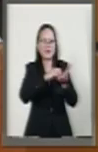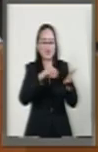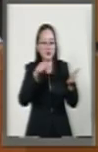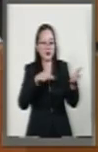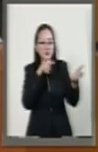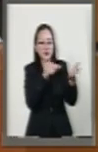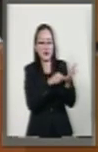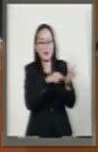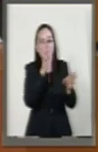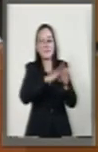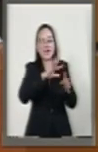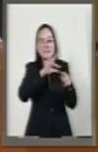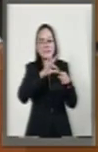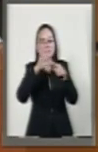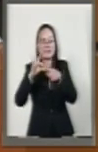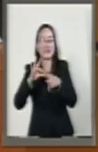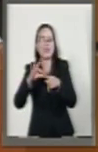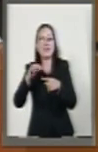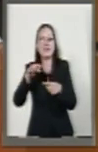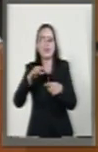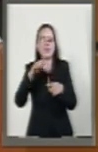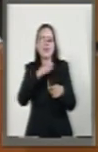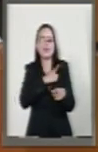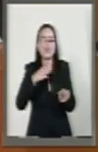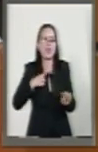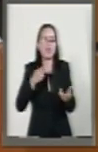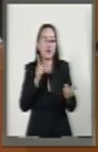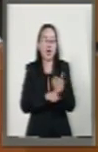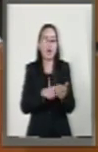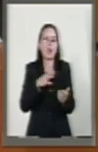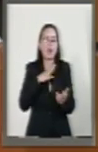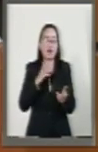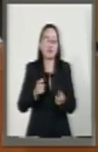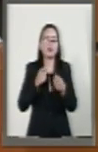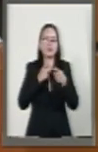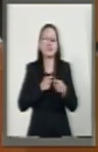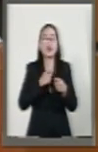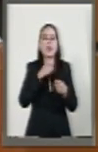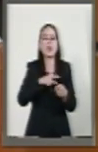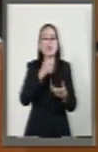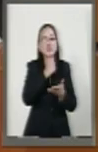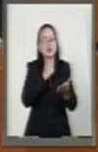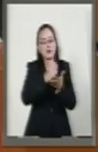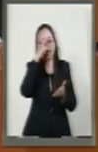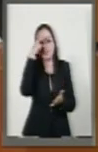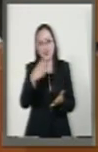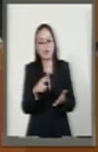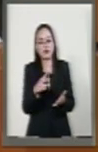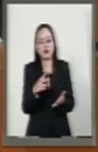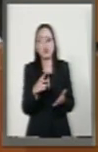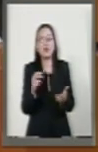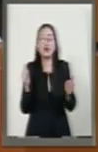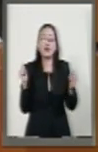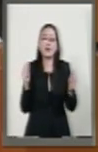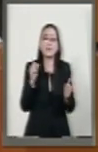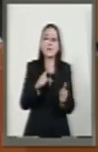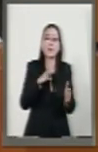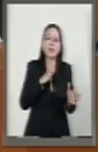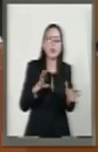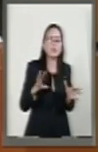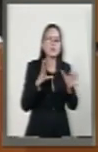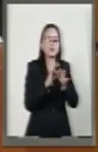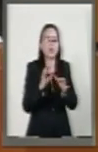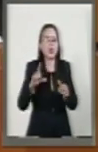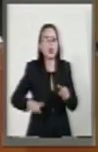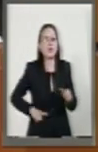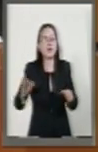tratar de manera diferenciada la deuda que se habrá de contraer por parte de la Ciudad de México, correspondiéndole al Gobierno